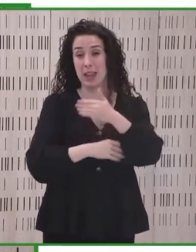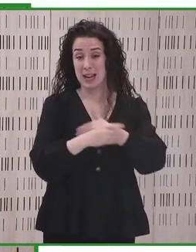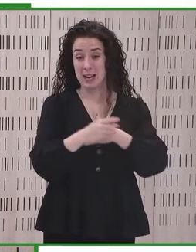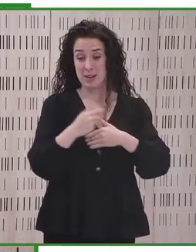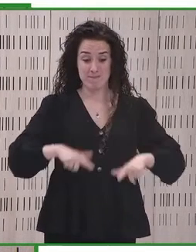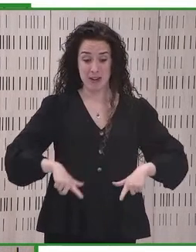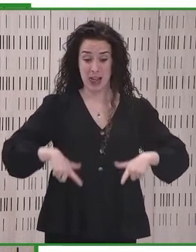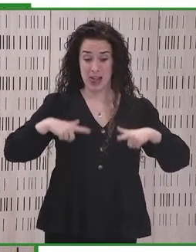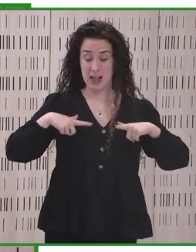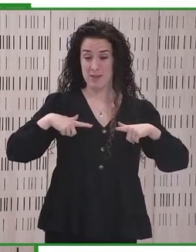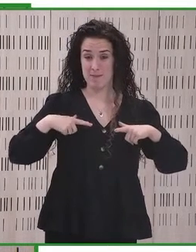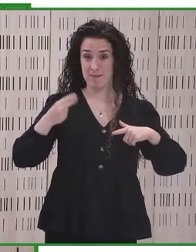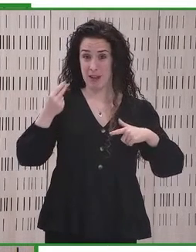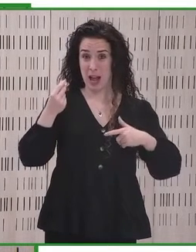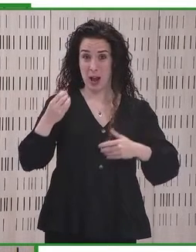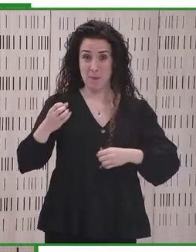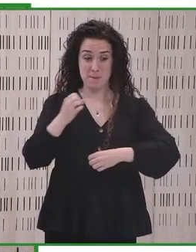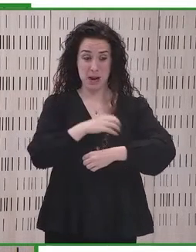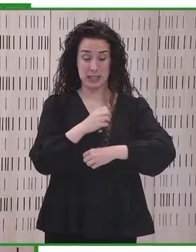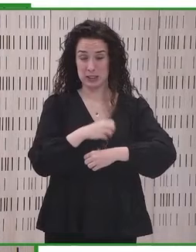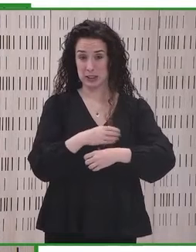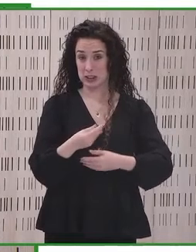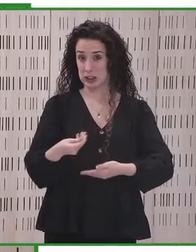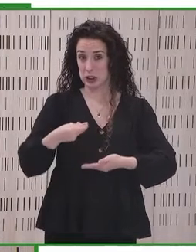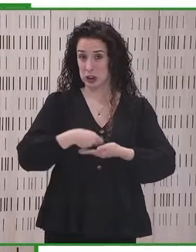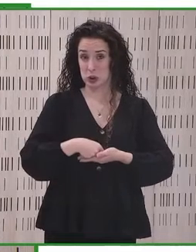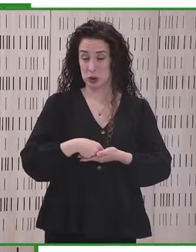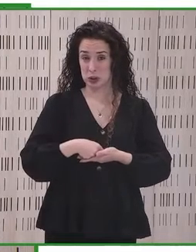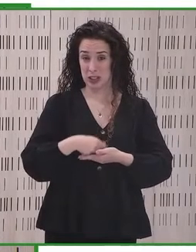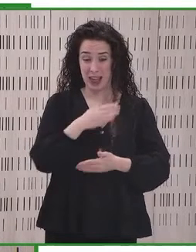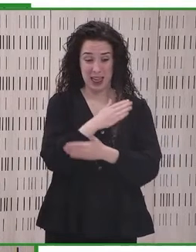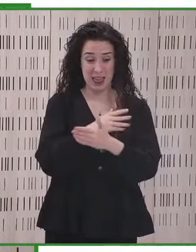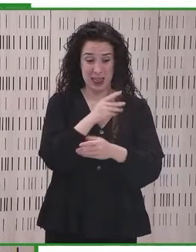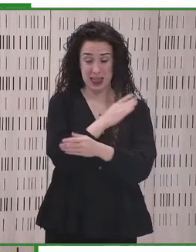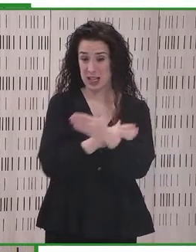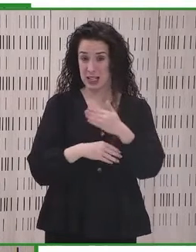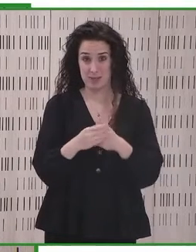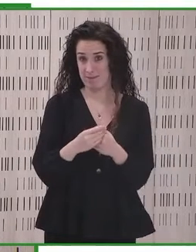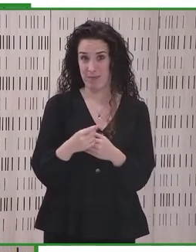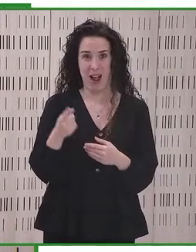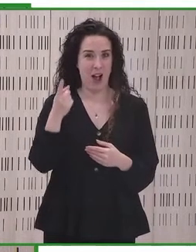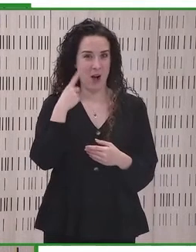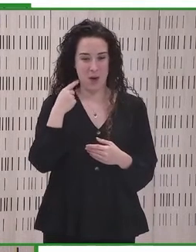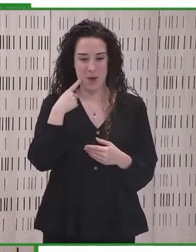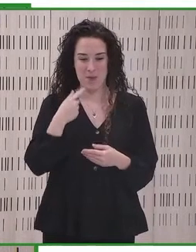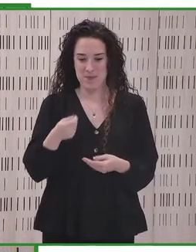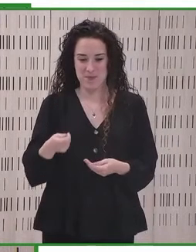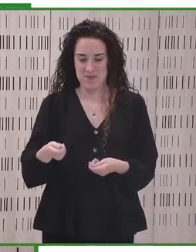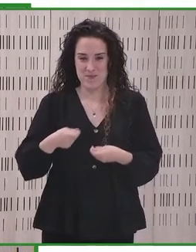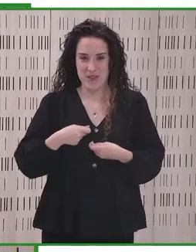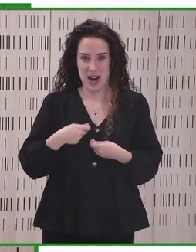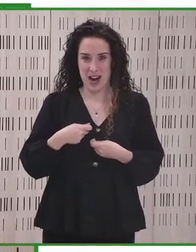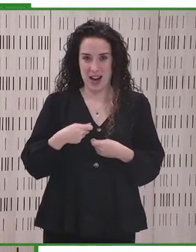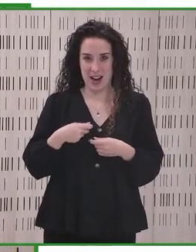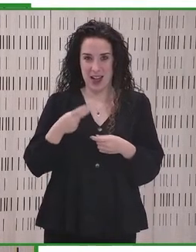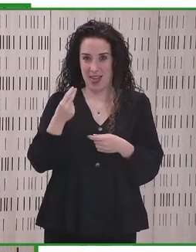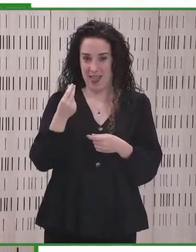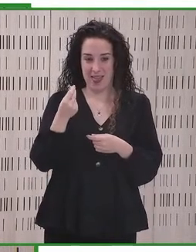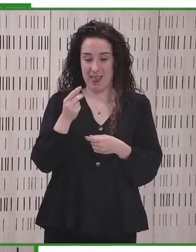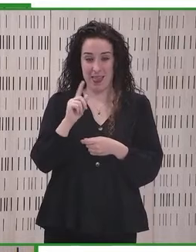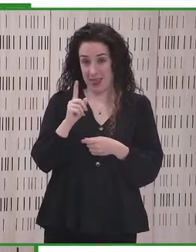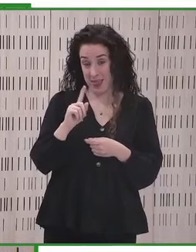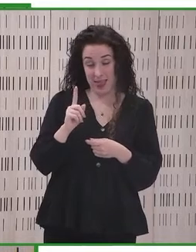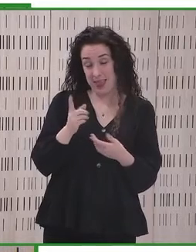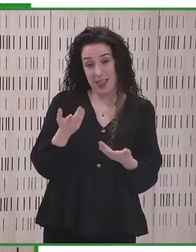con una pensión de discapacidad, ningún banco me va a dar un crédito para